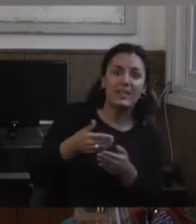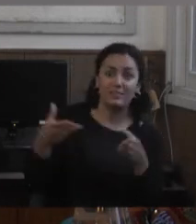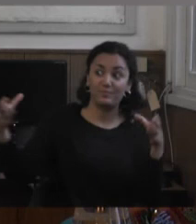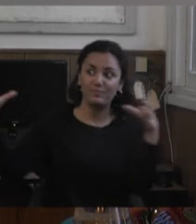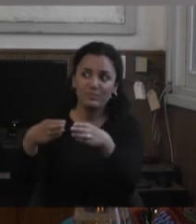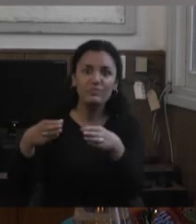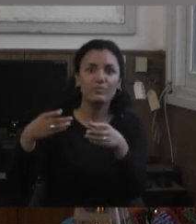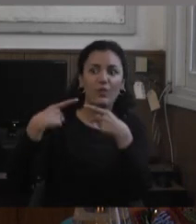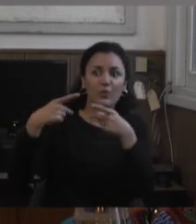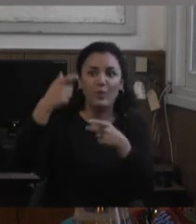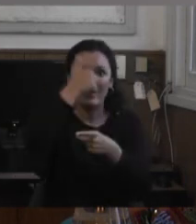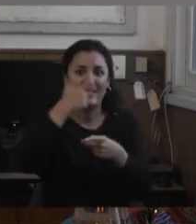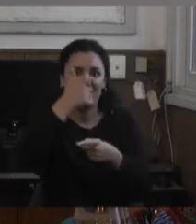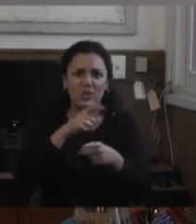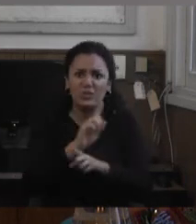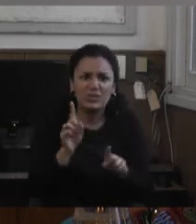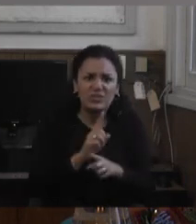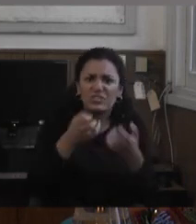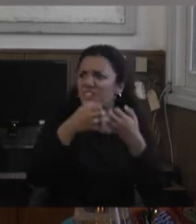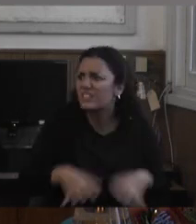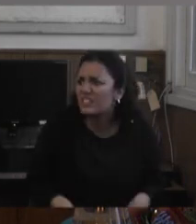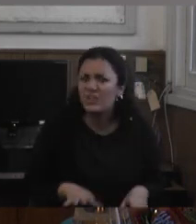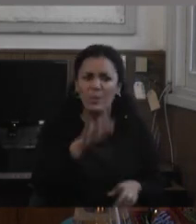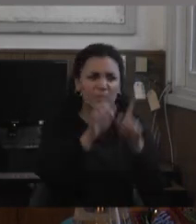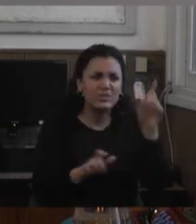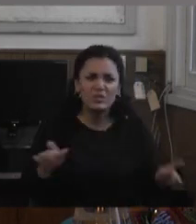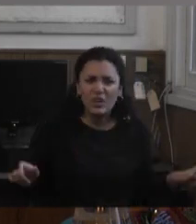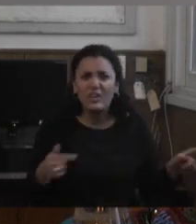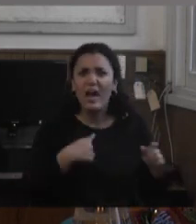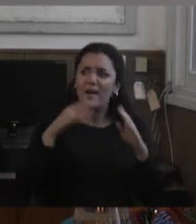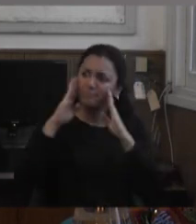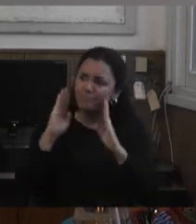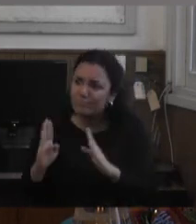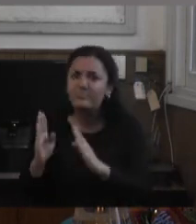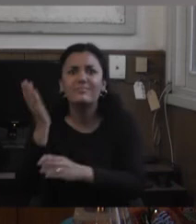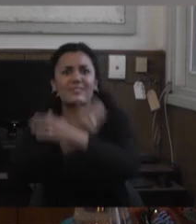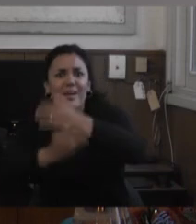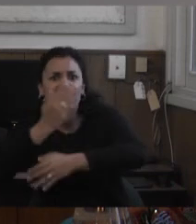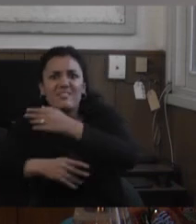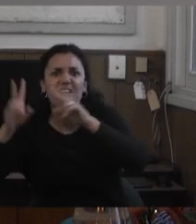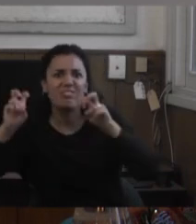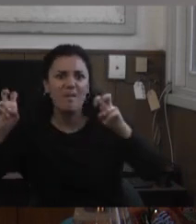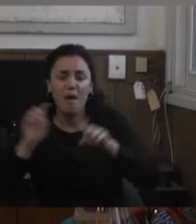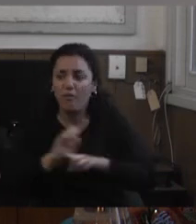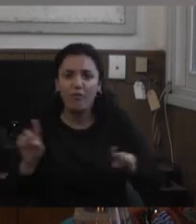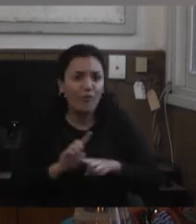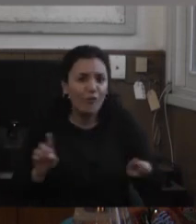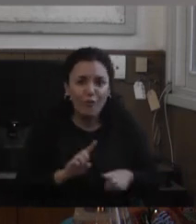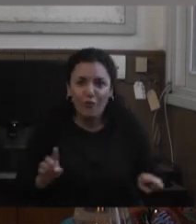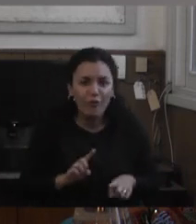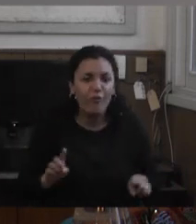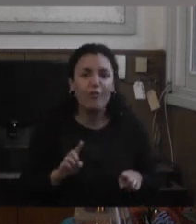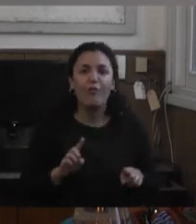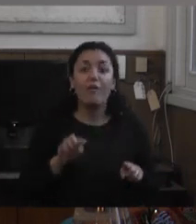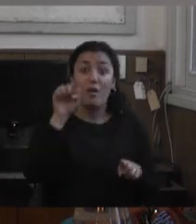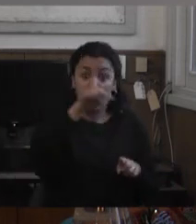decía que ese no era mi objetivo yo no quería que de ahí salgan gente que se va a dedicar a la discapacidad justamente era para los que decían que